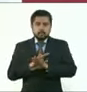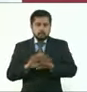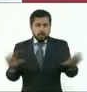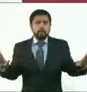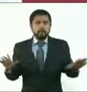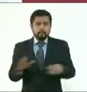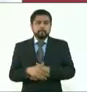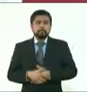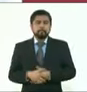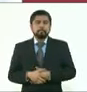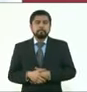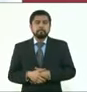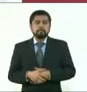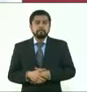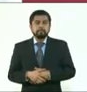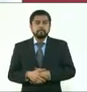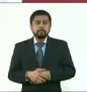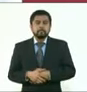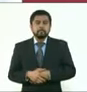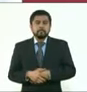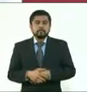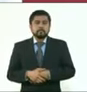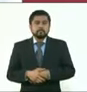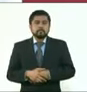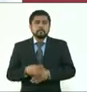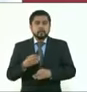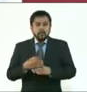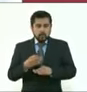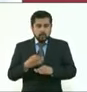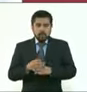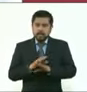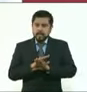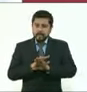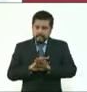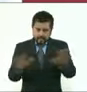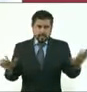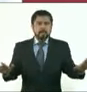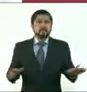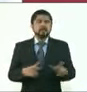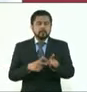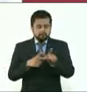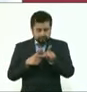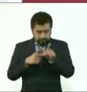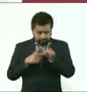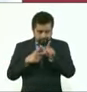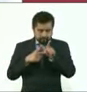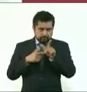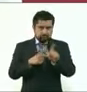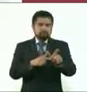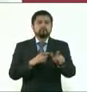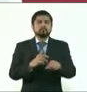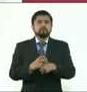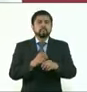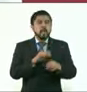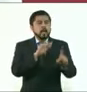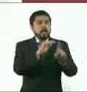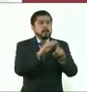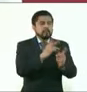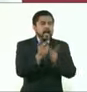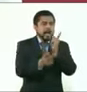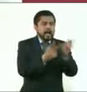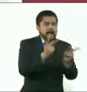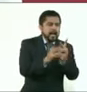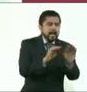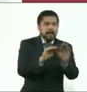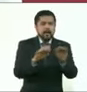hay consulta para la revocación de mandato, hay democracia participativa en el país